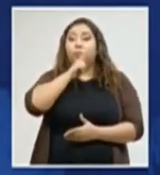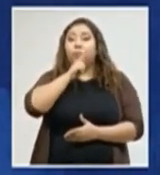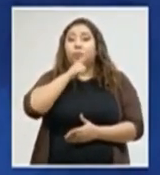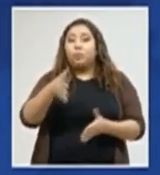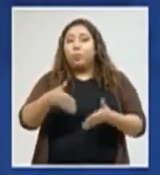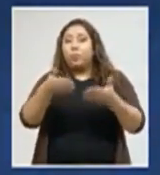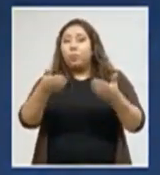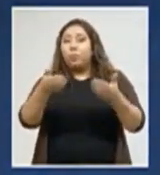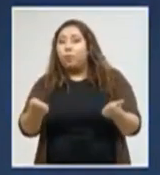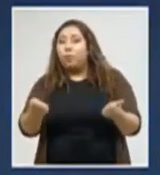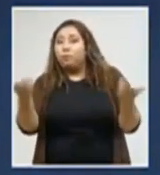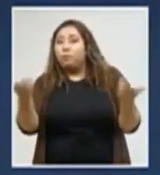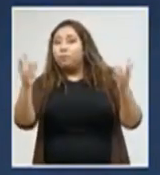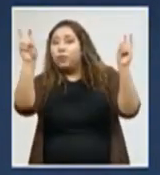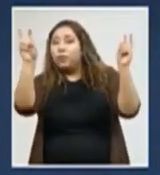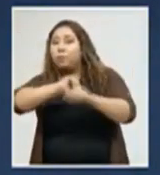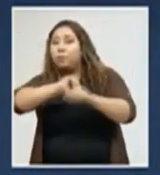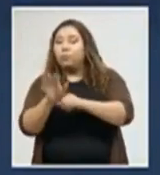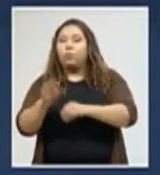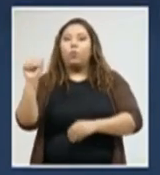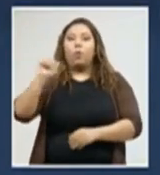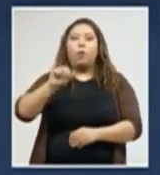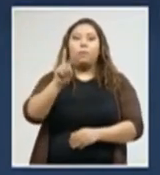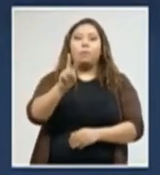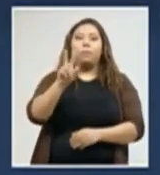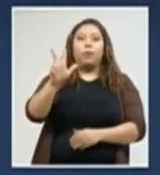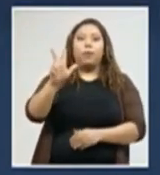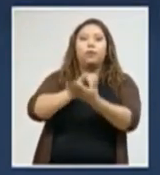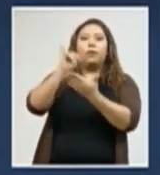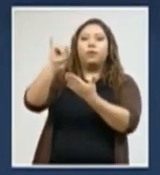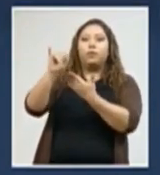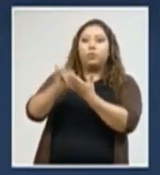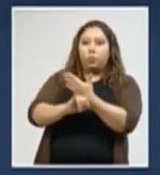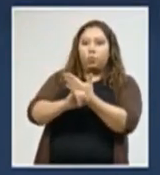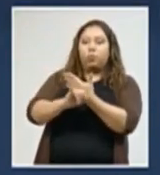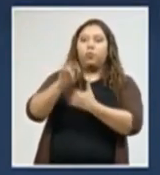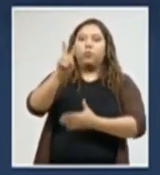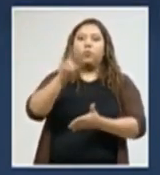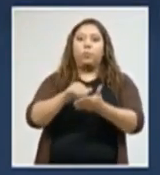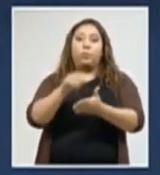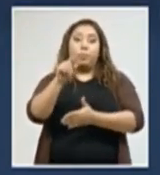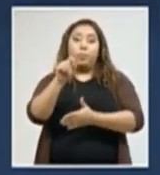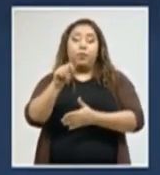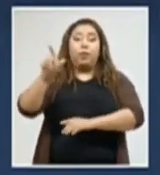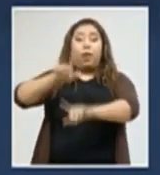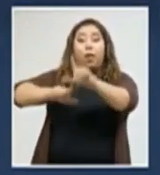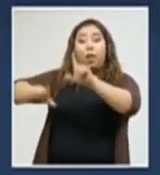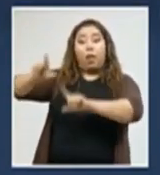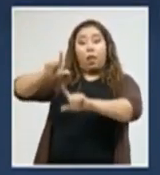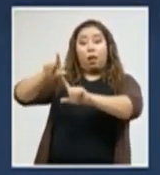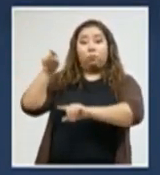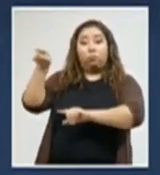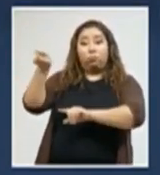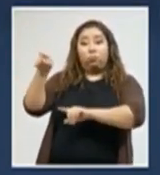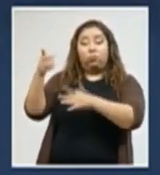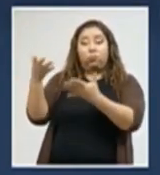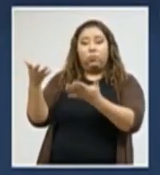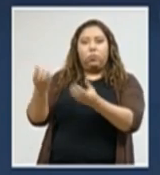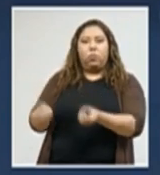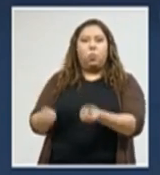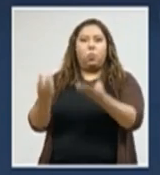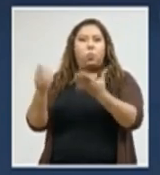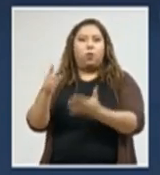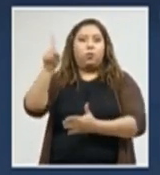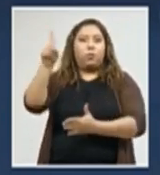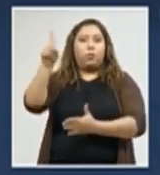país. Hoy es 23 de junio del 2020 y el Laboratorio Nacional de Virología ha procesado un total de